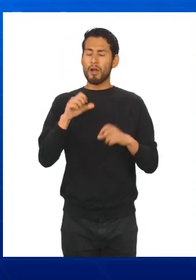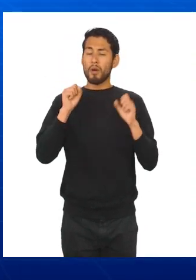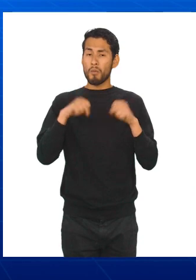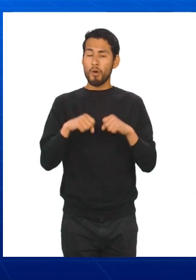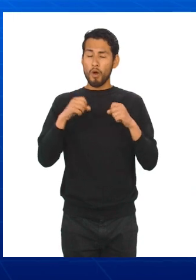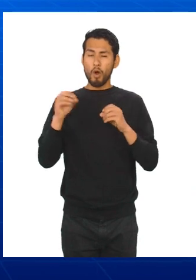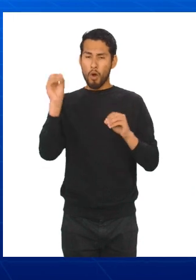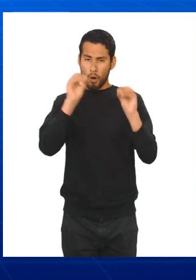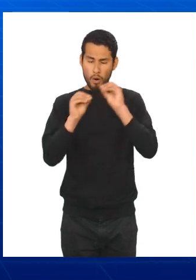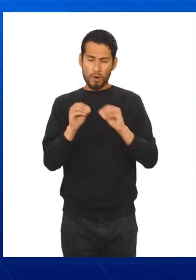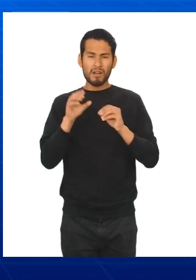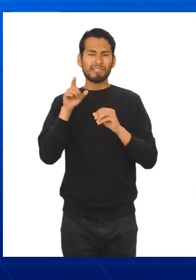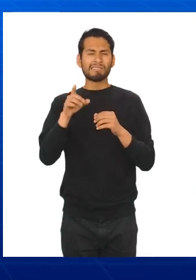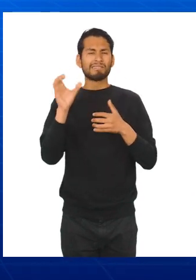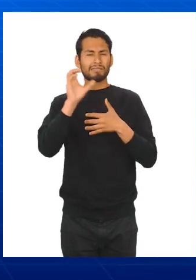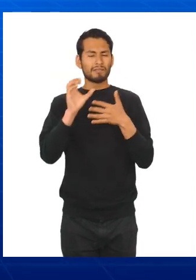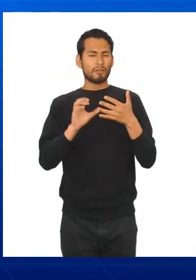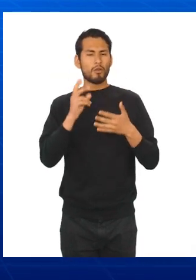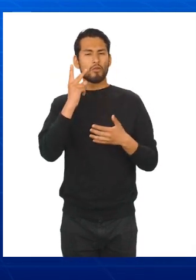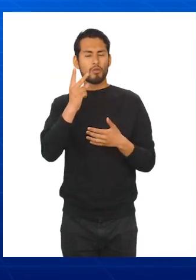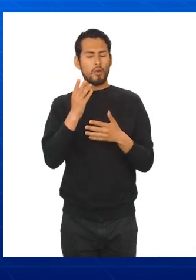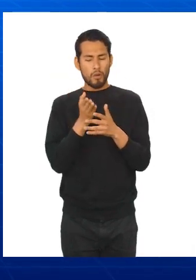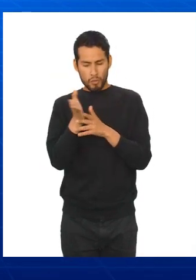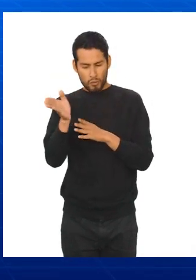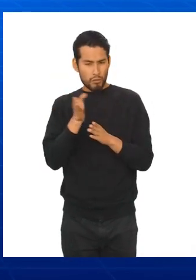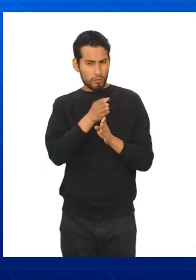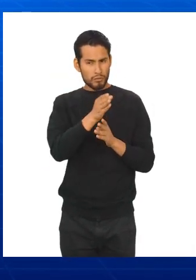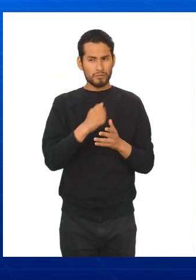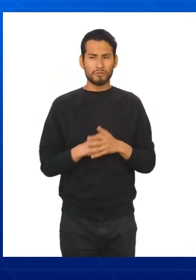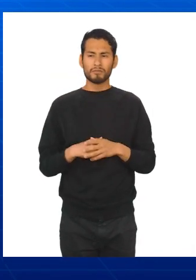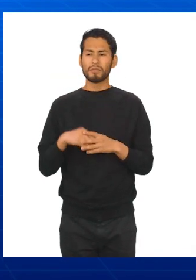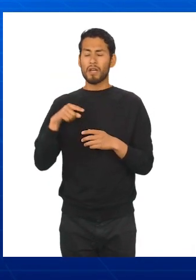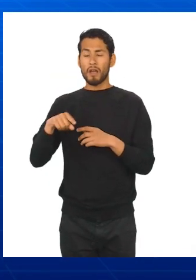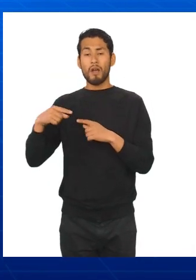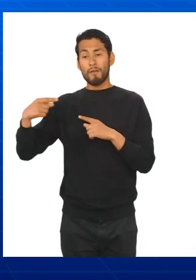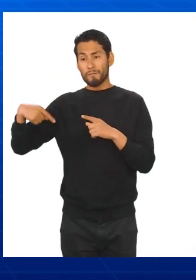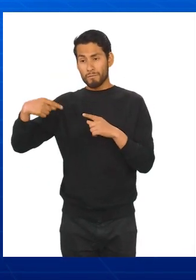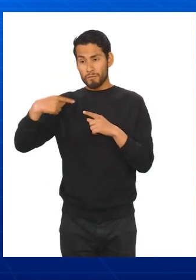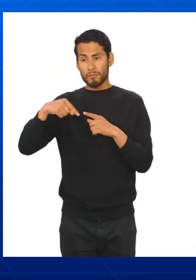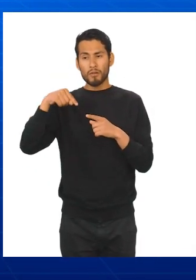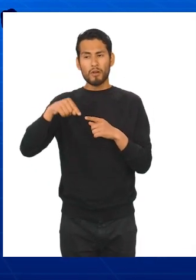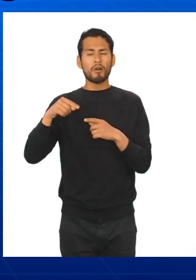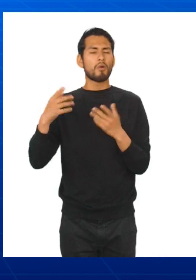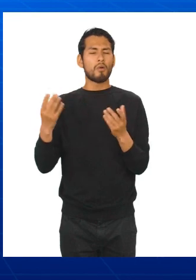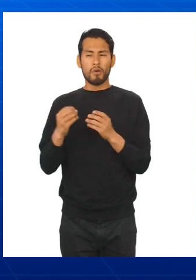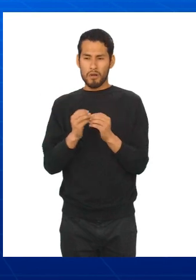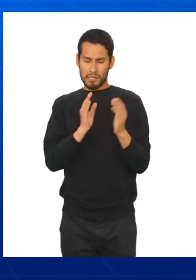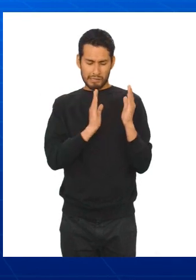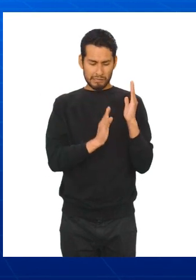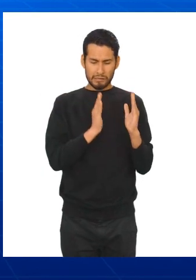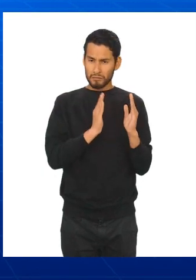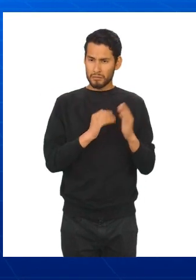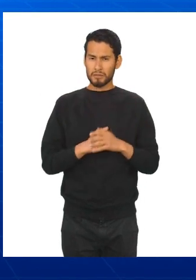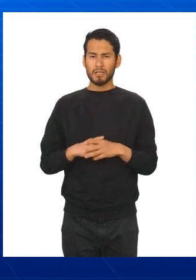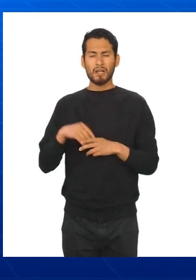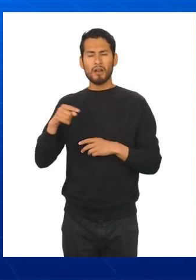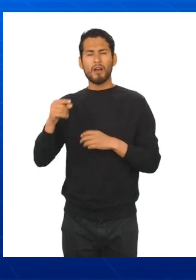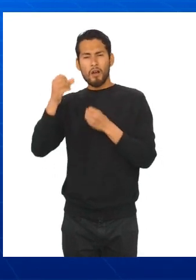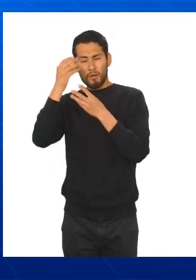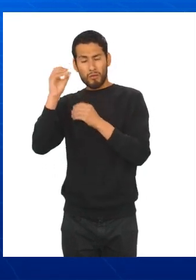Por lo cual se pueden organizarse o clasificarse de dos formas, datos agrupados en frecuencia o en intervalos.